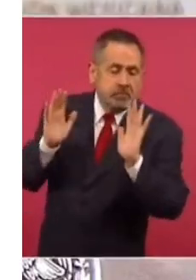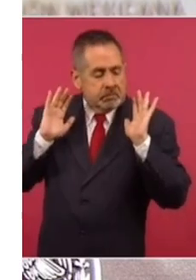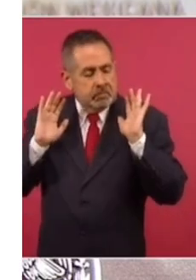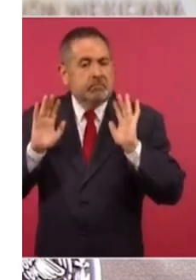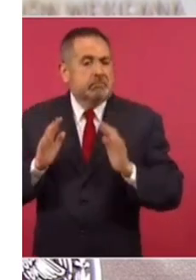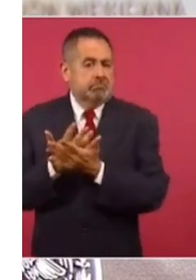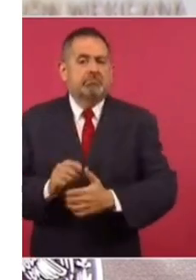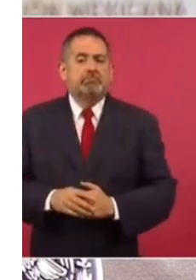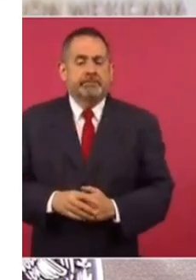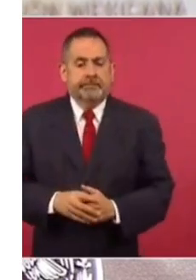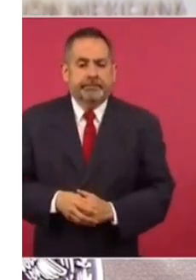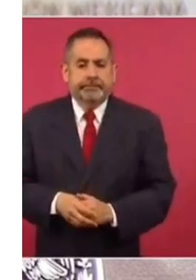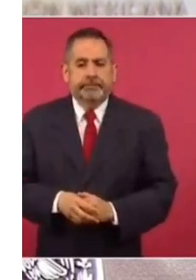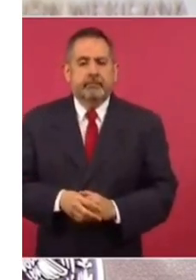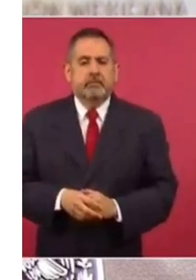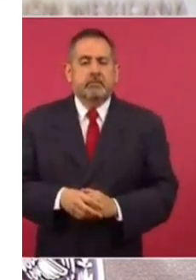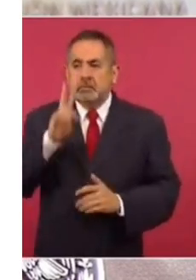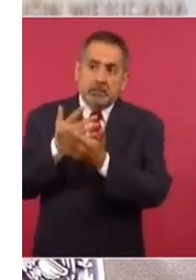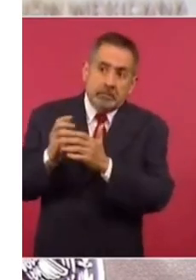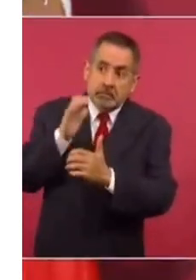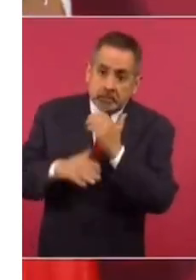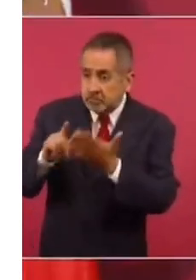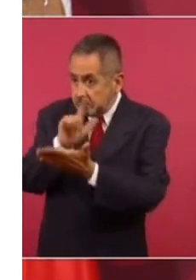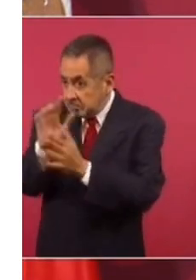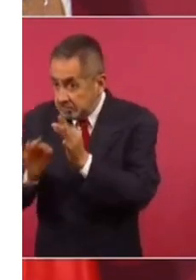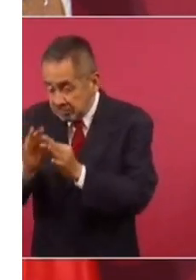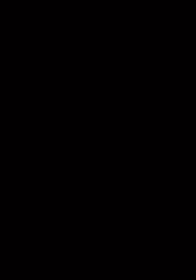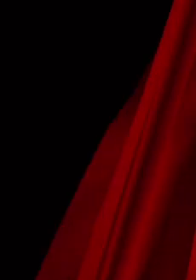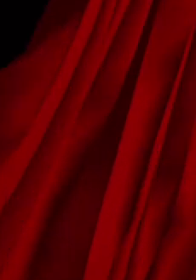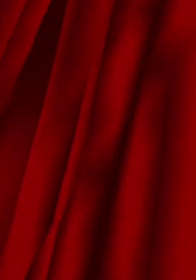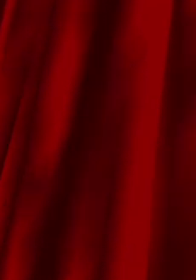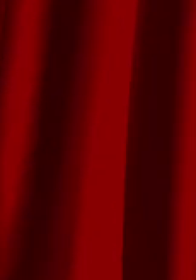en términos de legalidad.